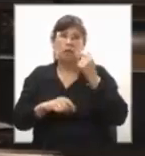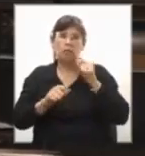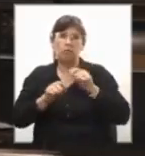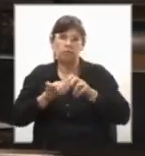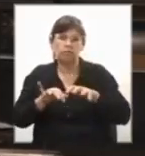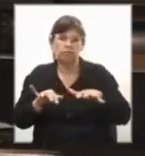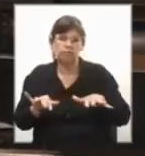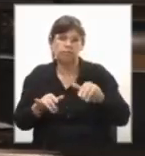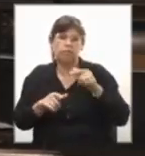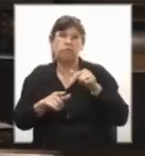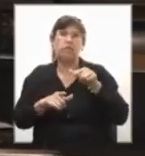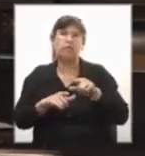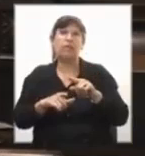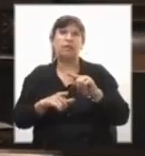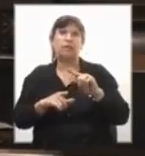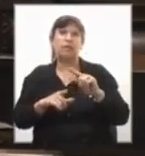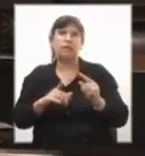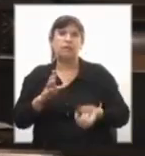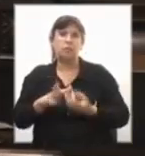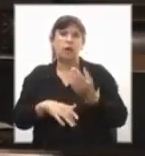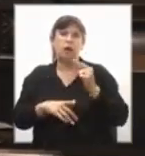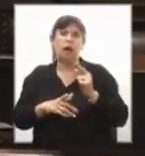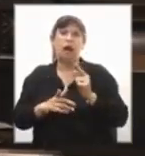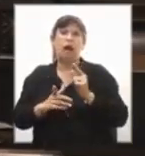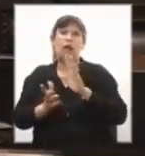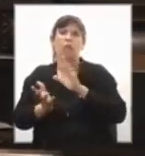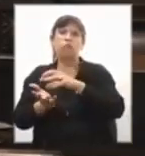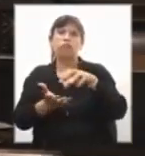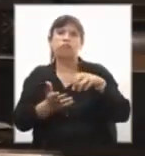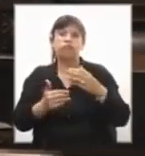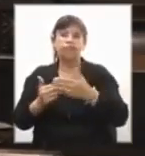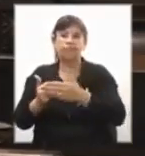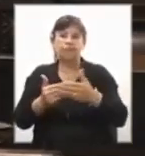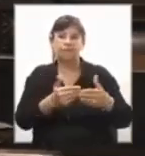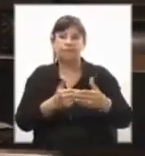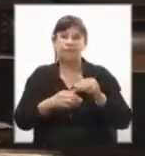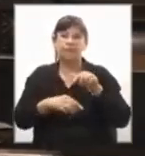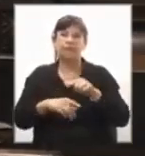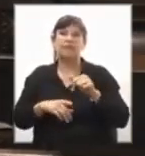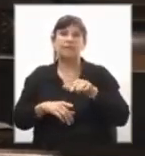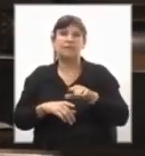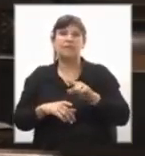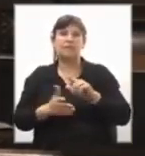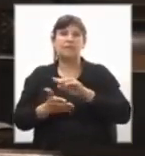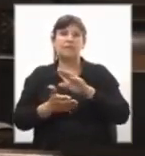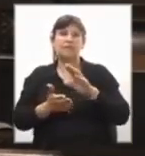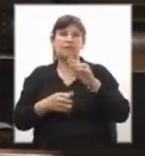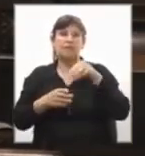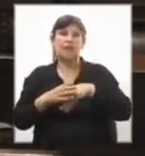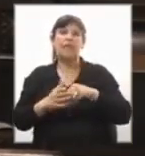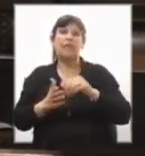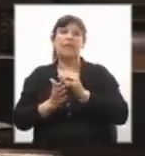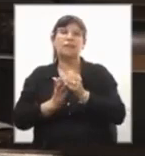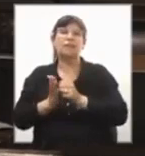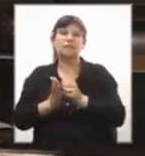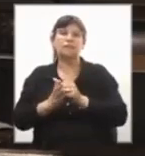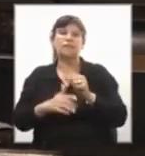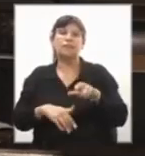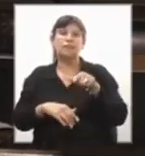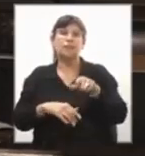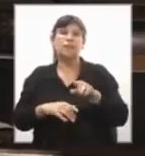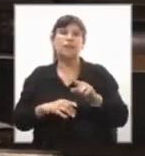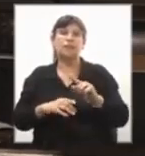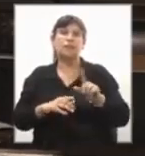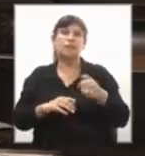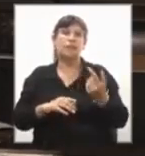expansión de esa zona dio origen a localidades hermanas. Cardona corresponde al departamento de Soriano y Florencio Sánchez,